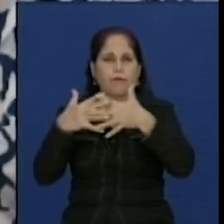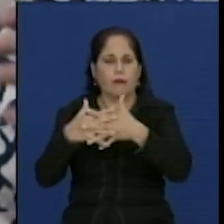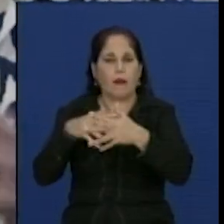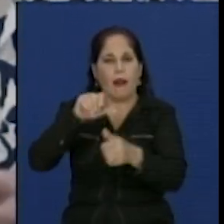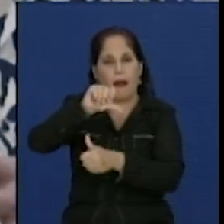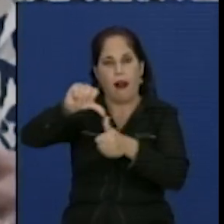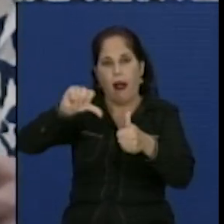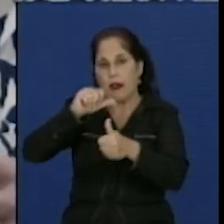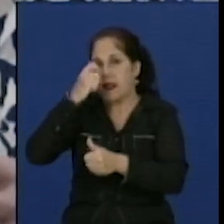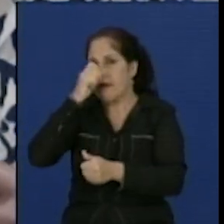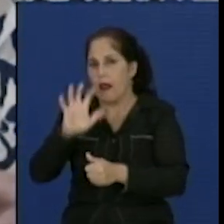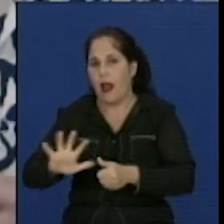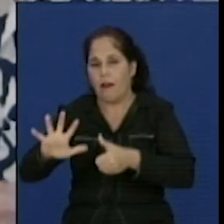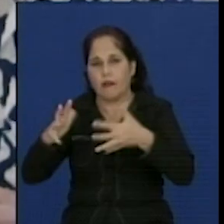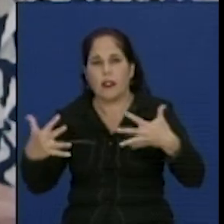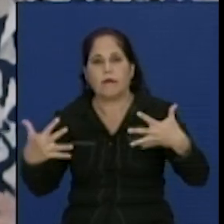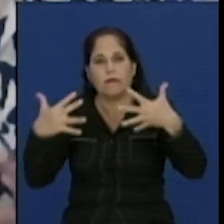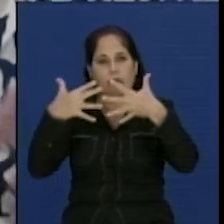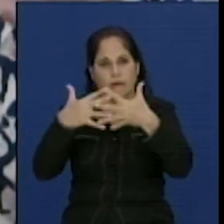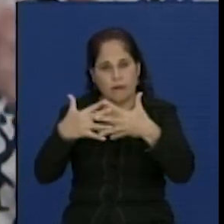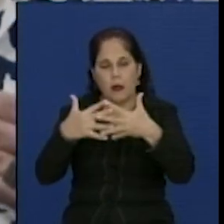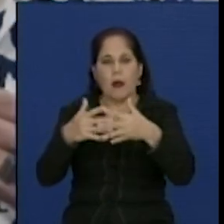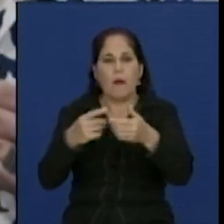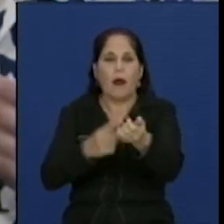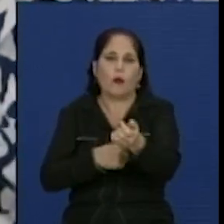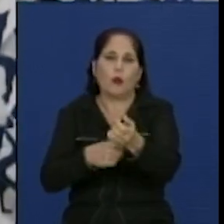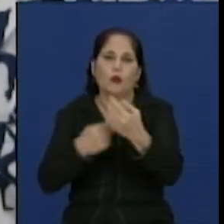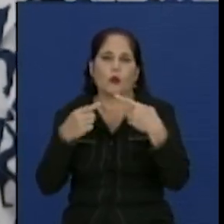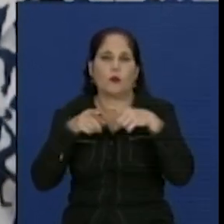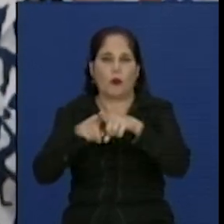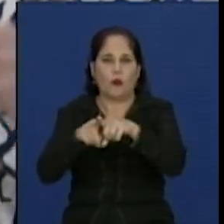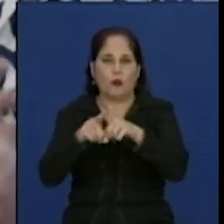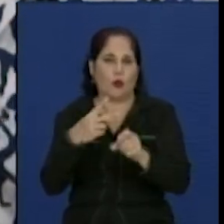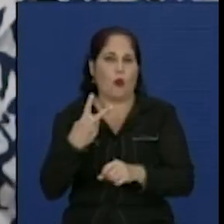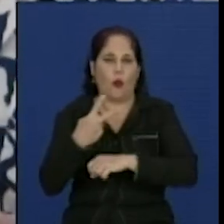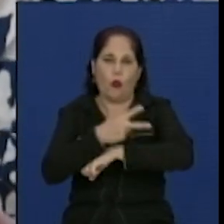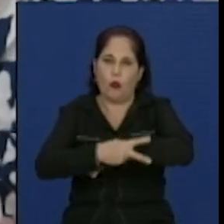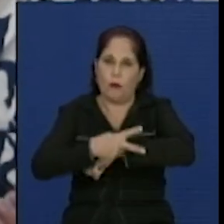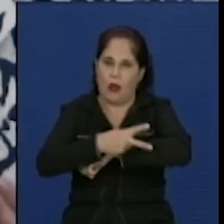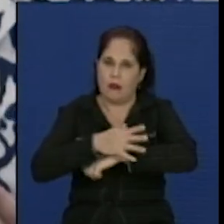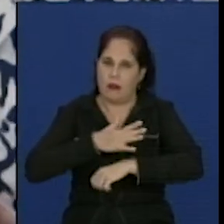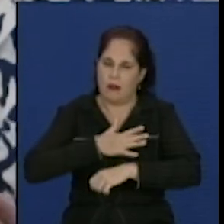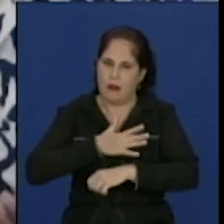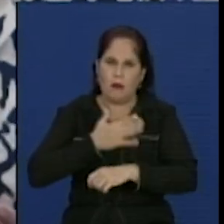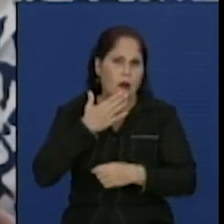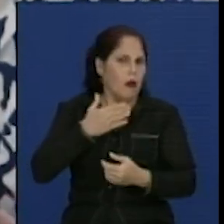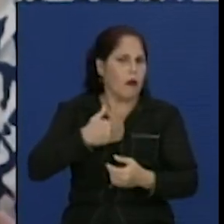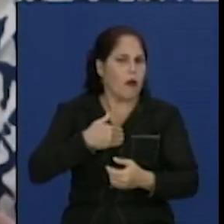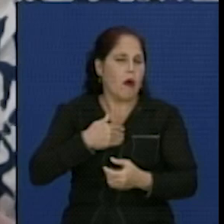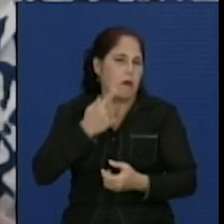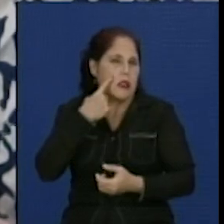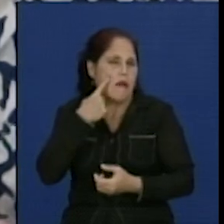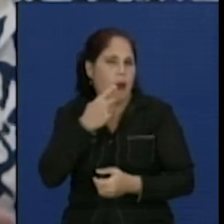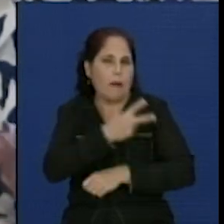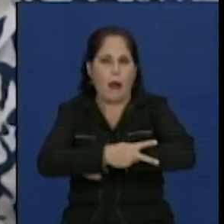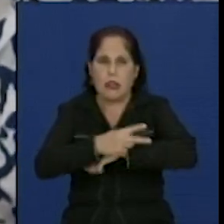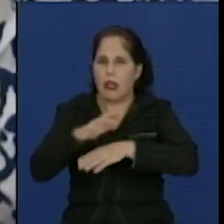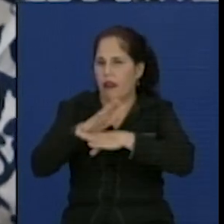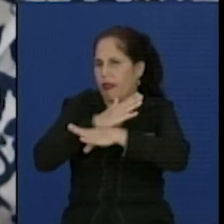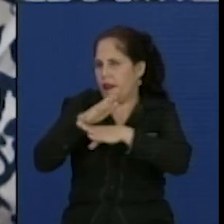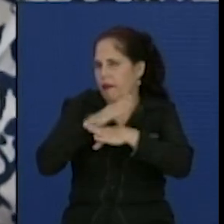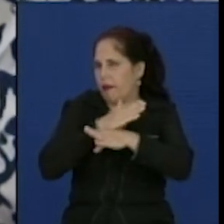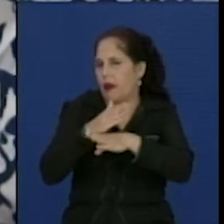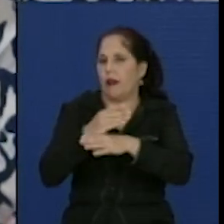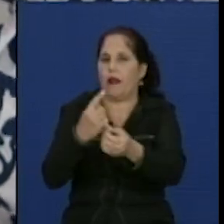recordar estas influencias afro, latinas, africanas y cómo se manifiestan en los distintos países y